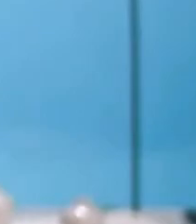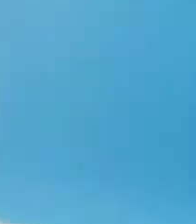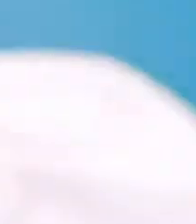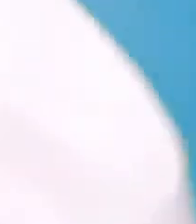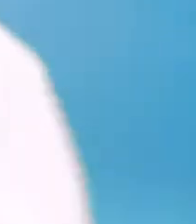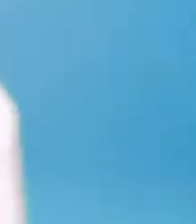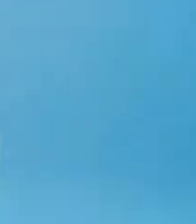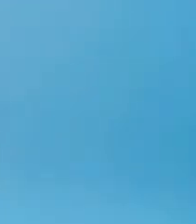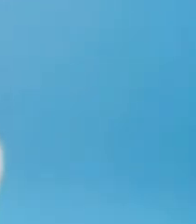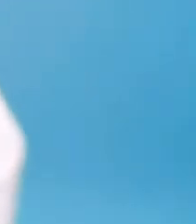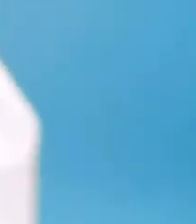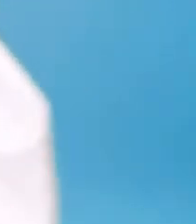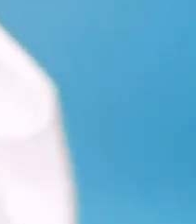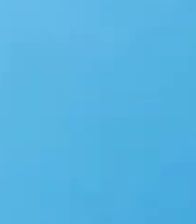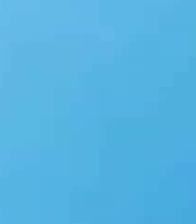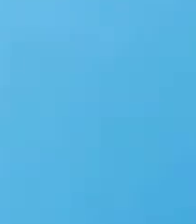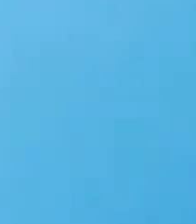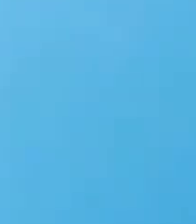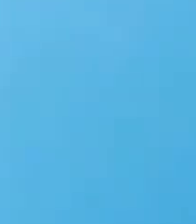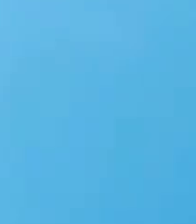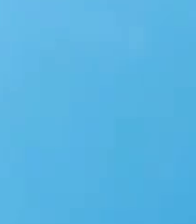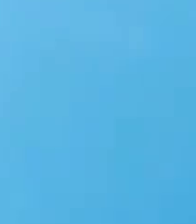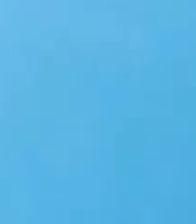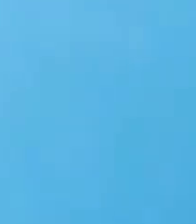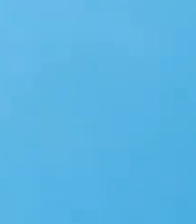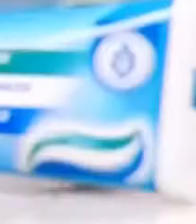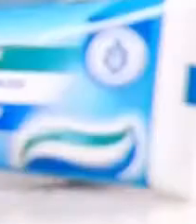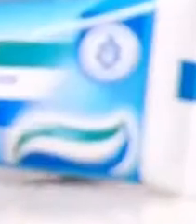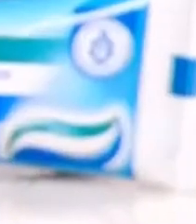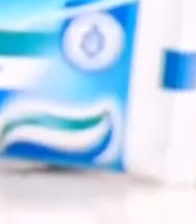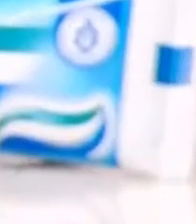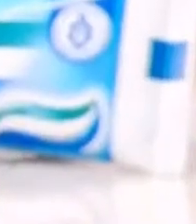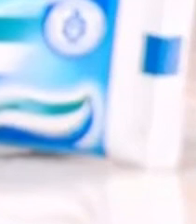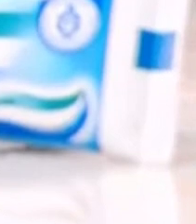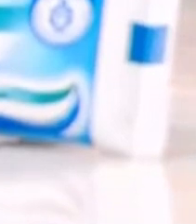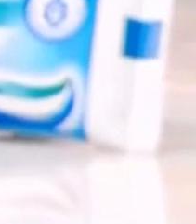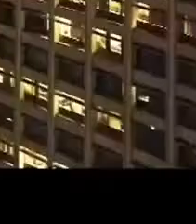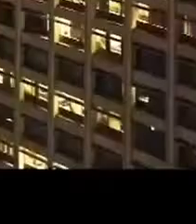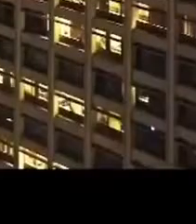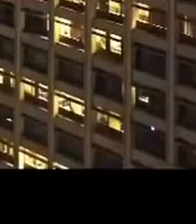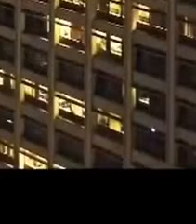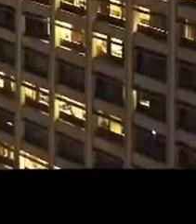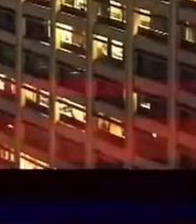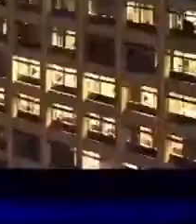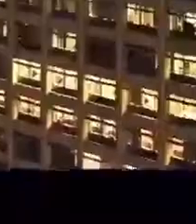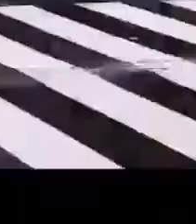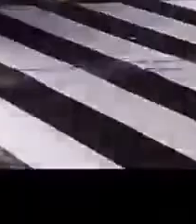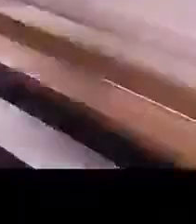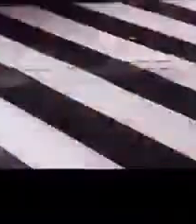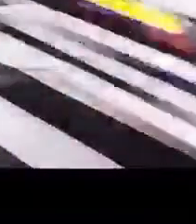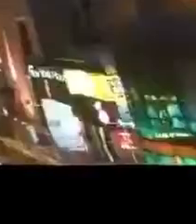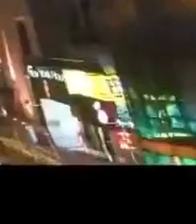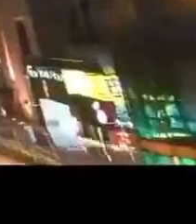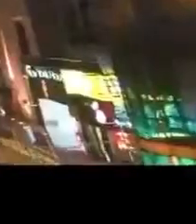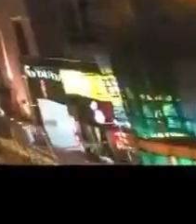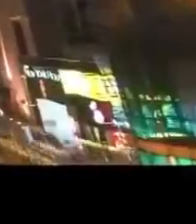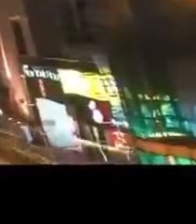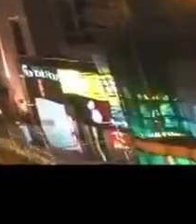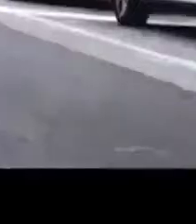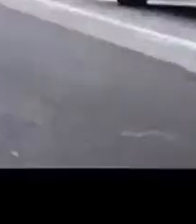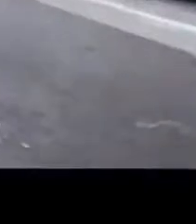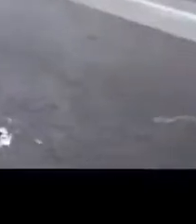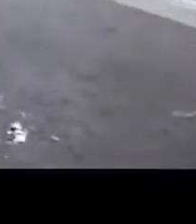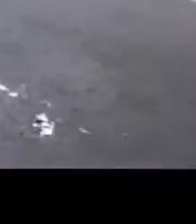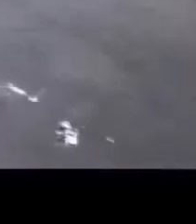cada comida Conventos triple acción Sonríe con el corazón Sonríe convento El mundo evolucionó